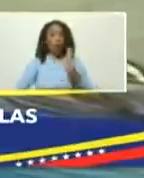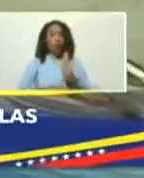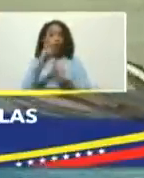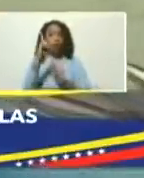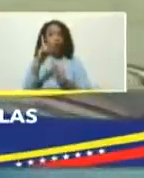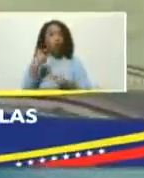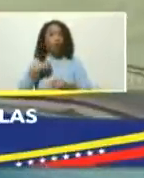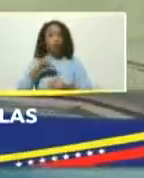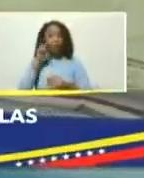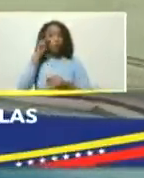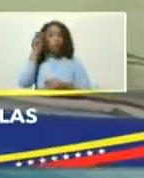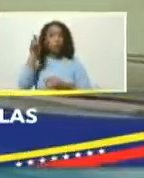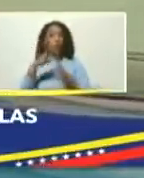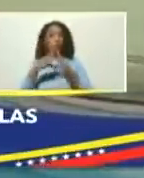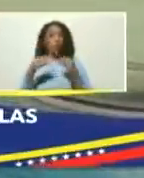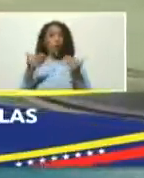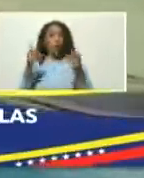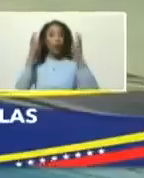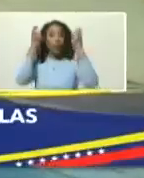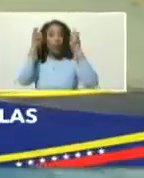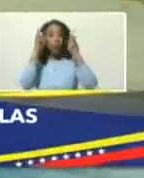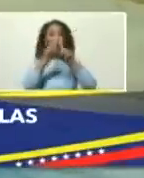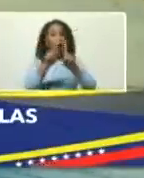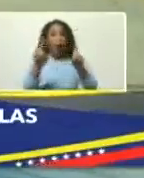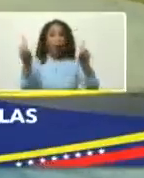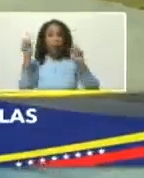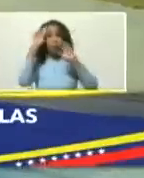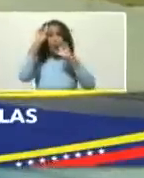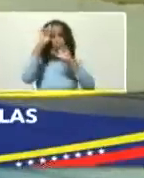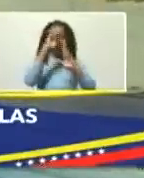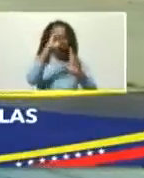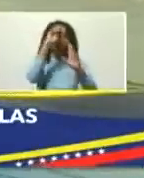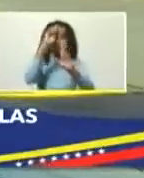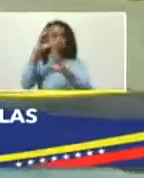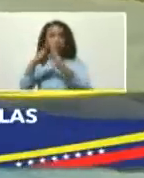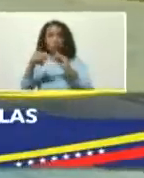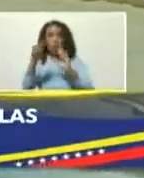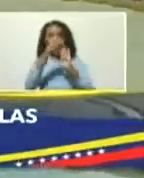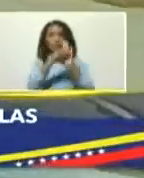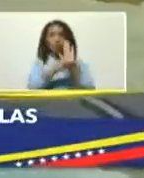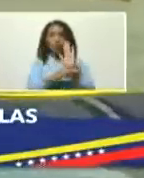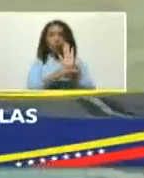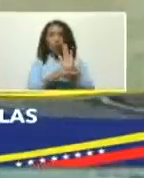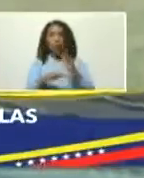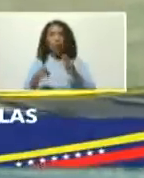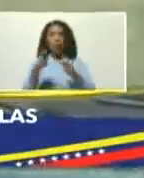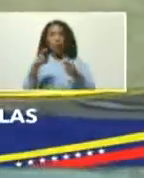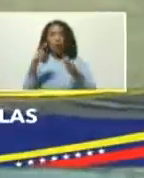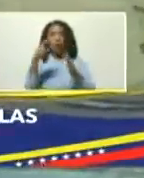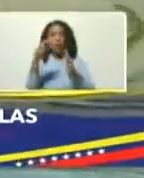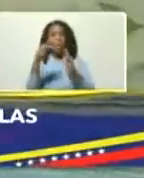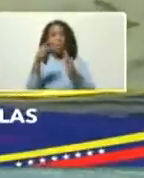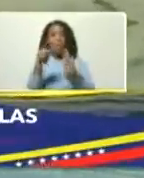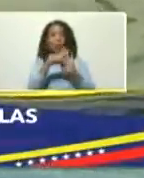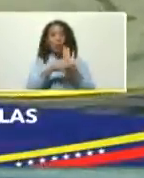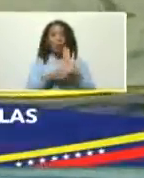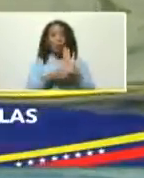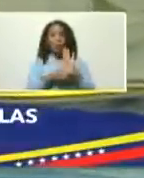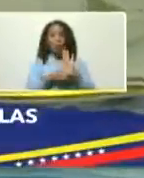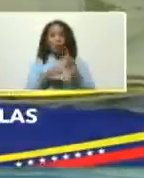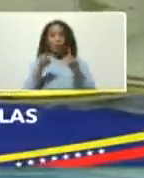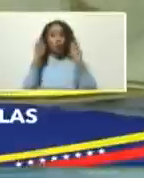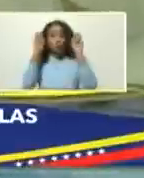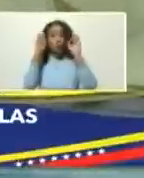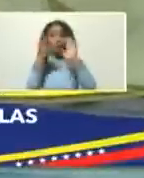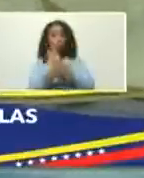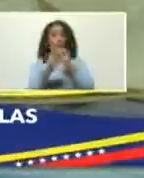teniendo en cuenta todo lo que es el tema del medio ambiente respetando todas las normas y reglamentaciones referentes al medio